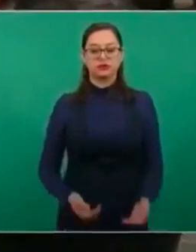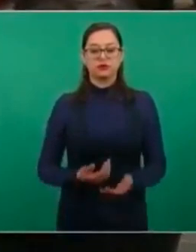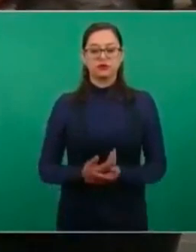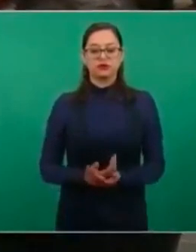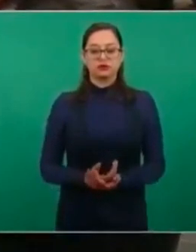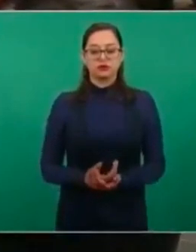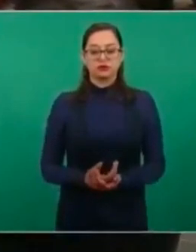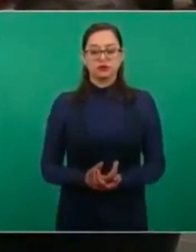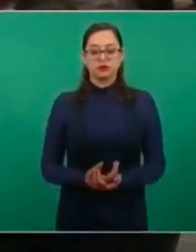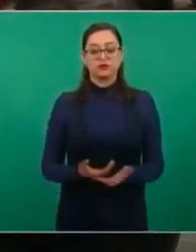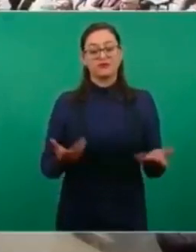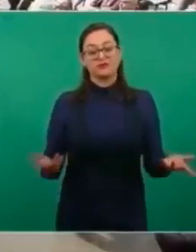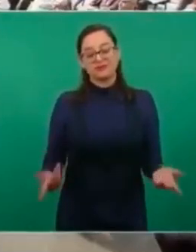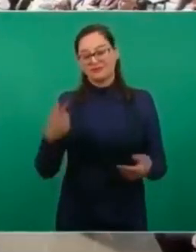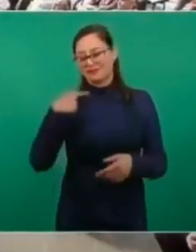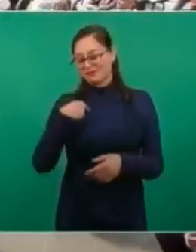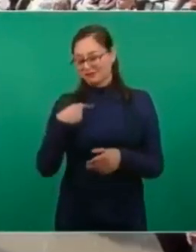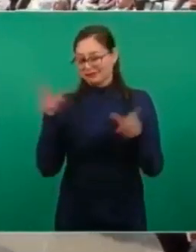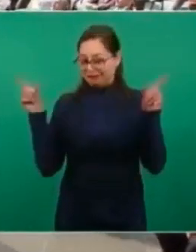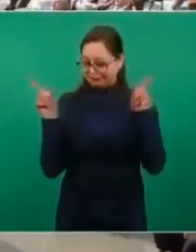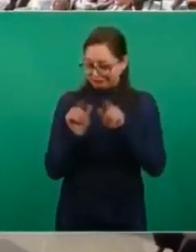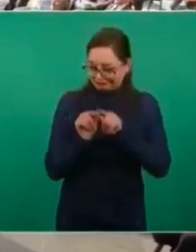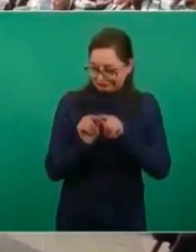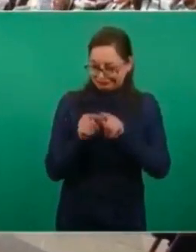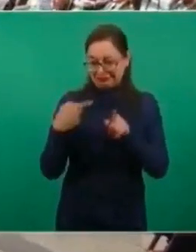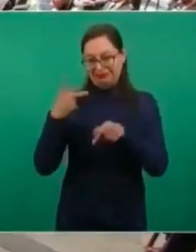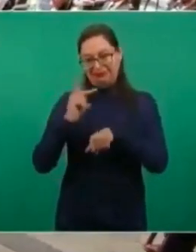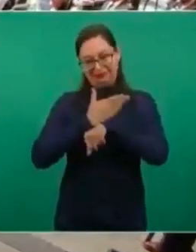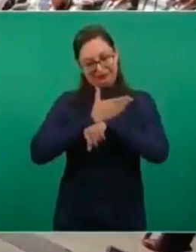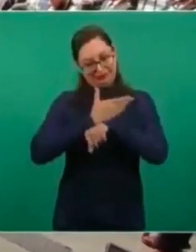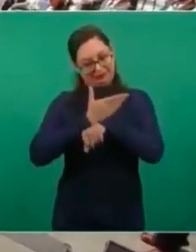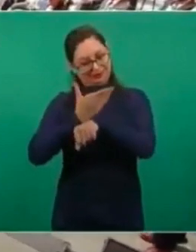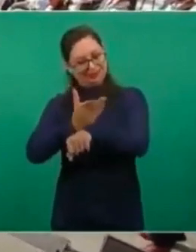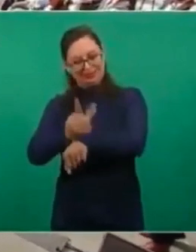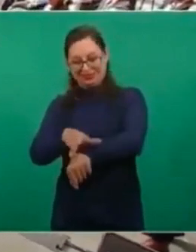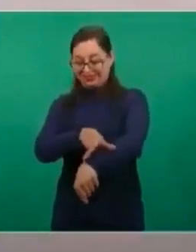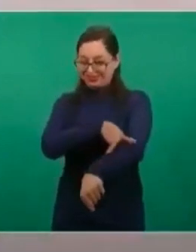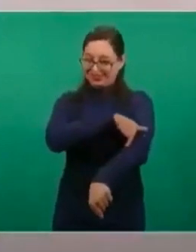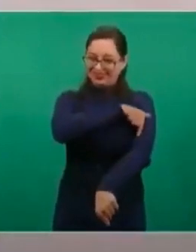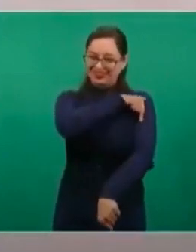Dije que no iba yo a hablar mucho, pero ya se me está pasando el tiempo.